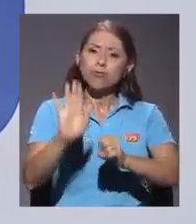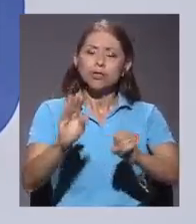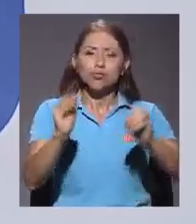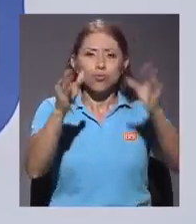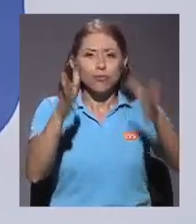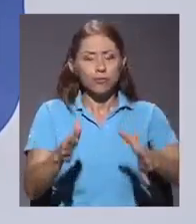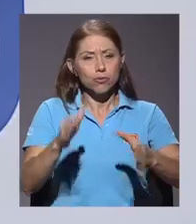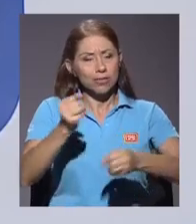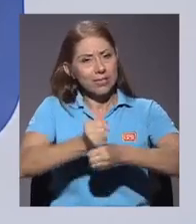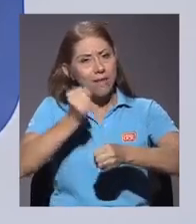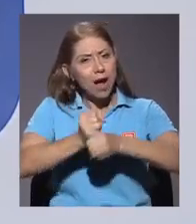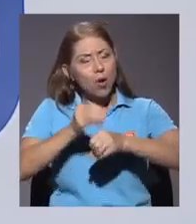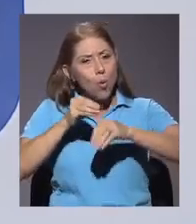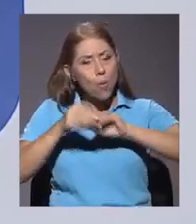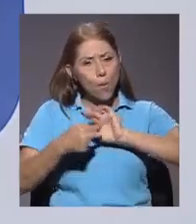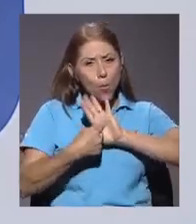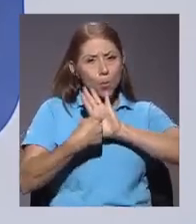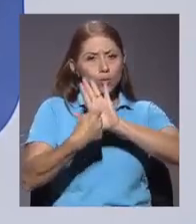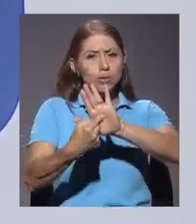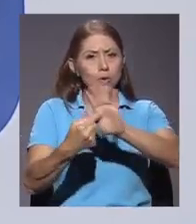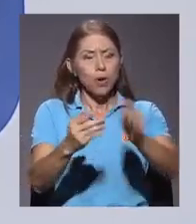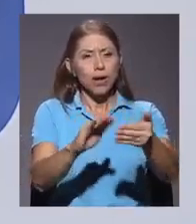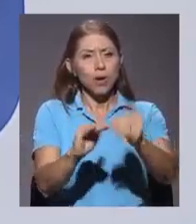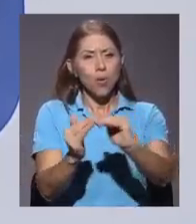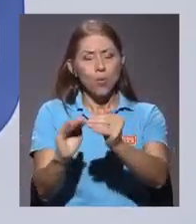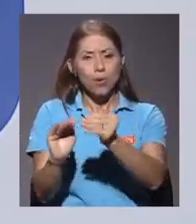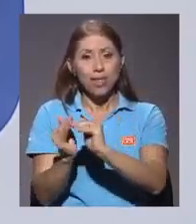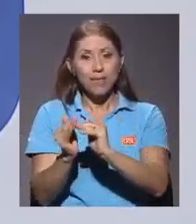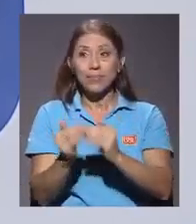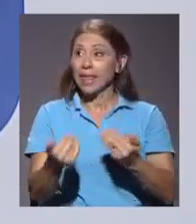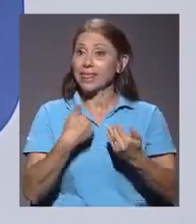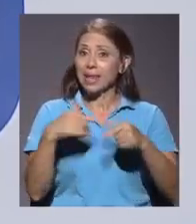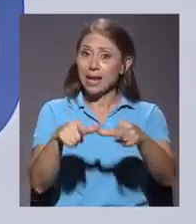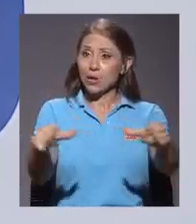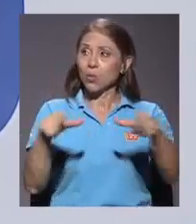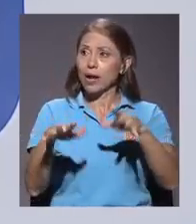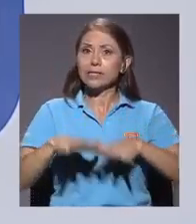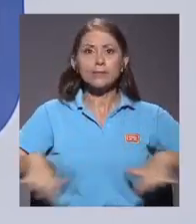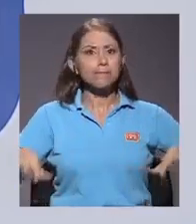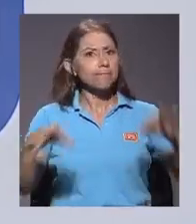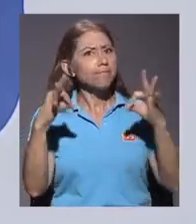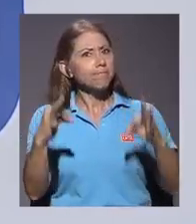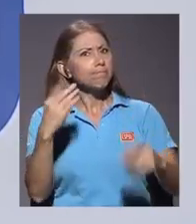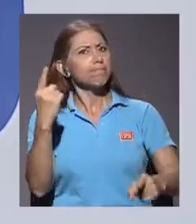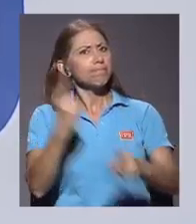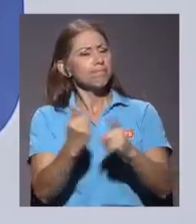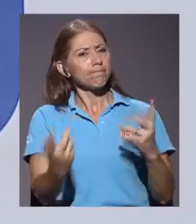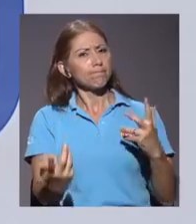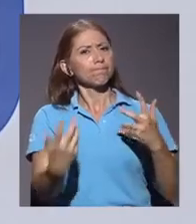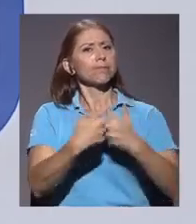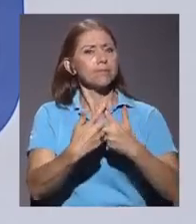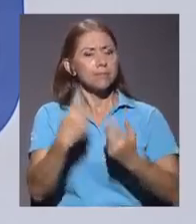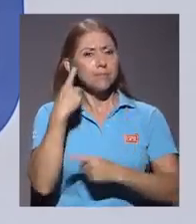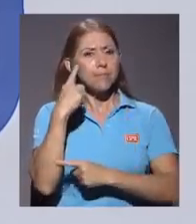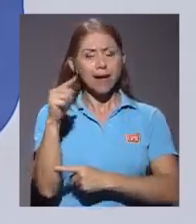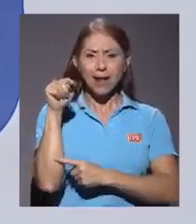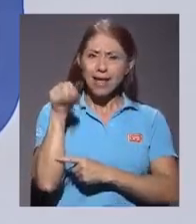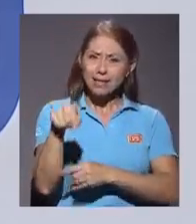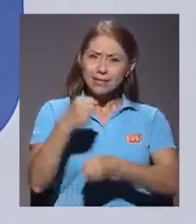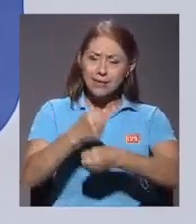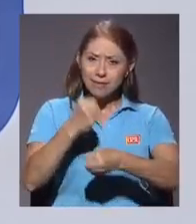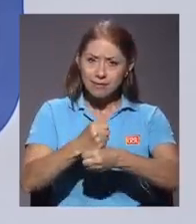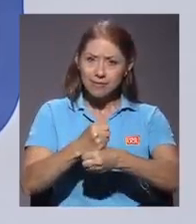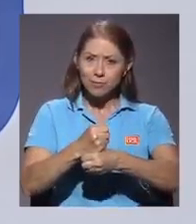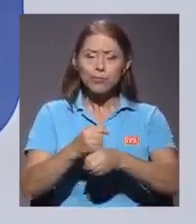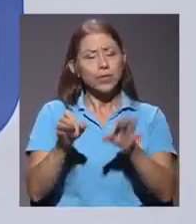comunidad y realmente el contar con espacios más apropiados para ese ejercicio es esencial